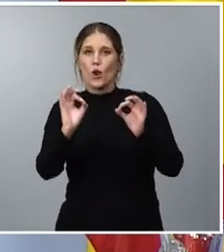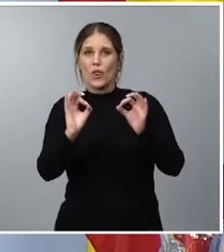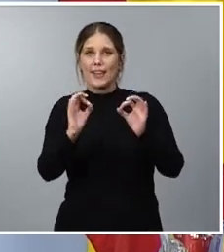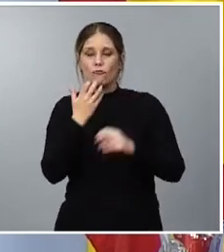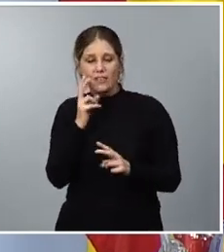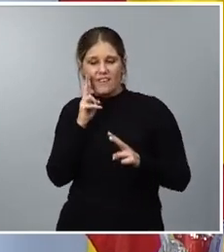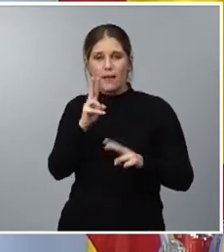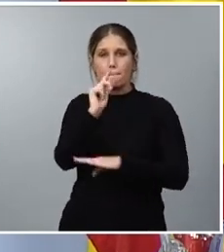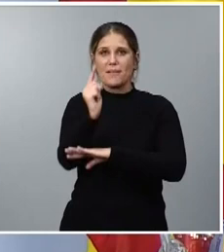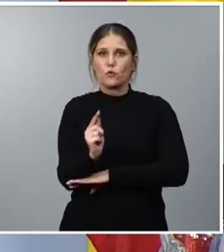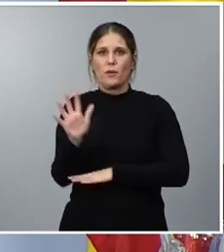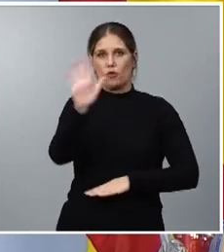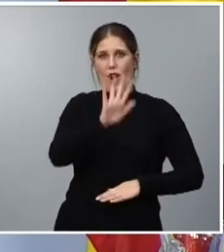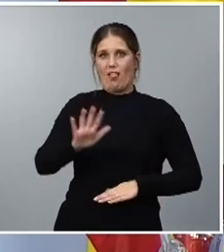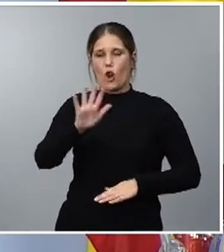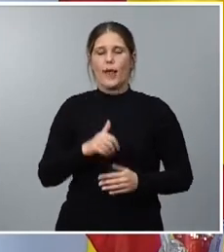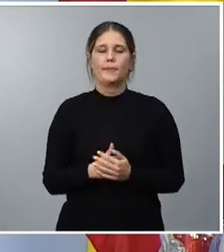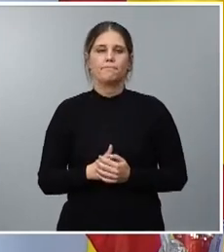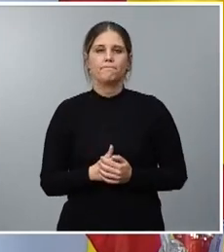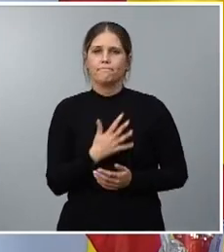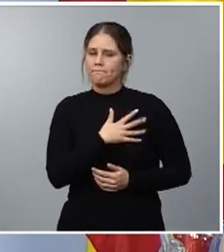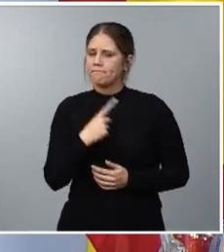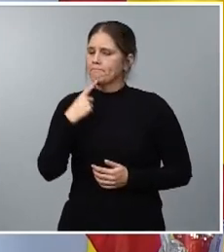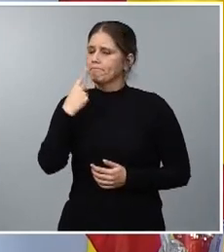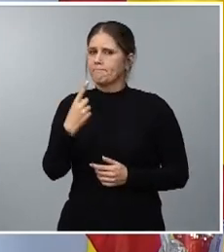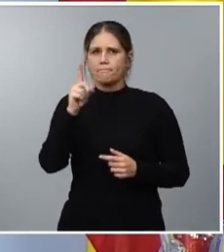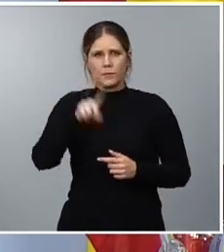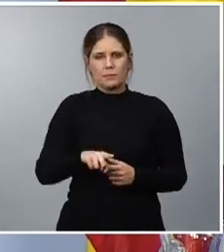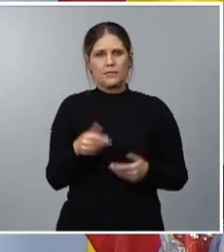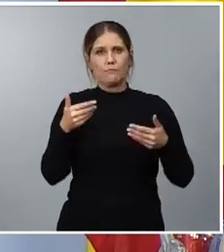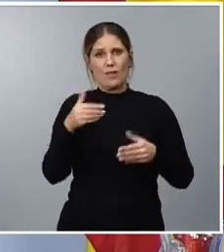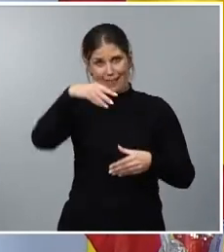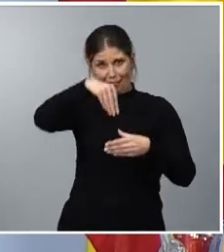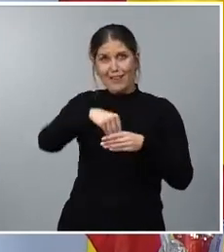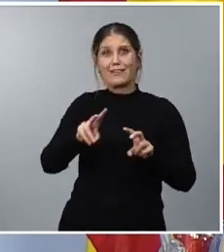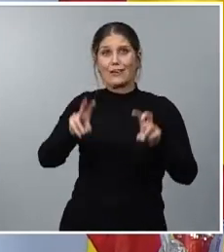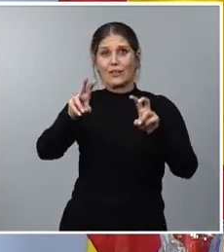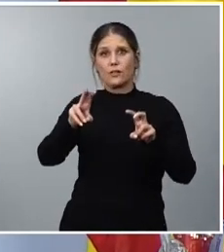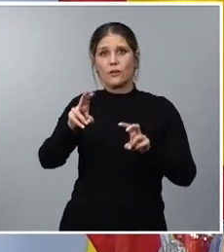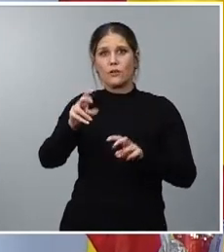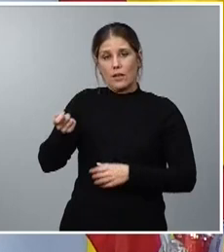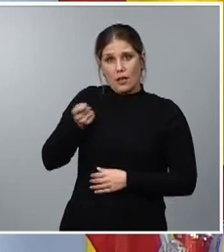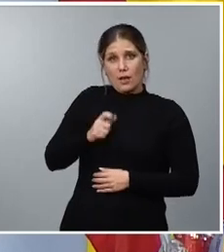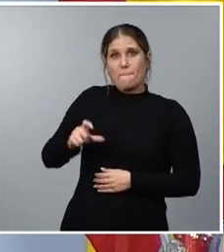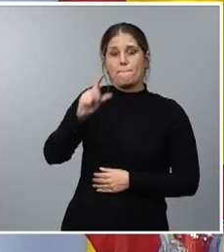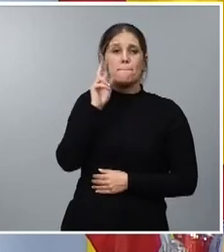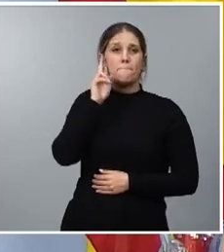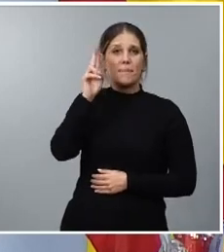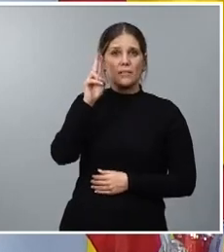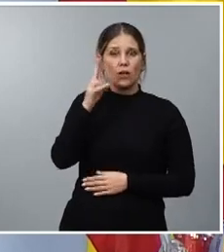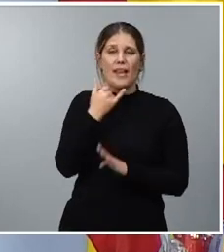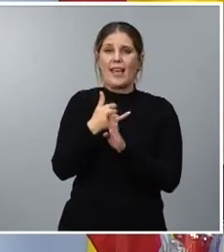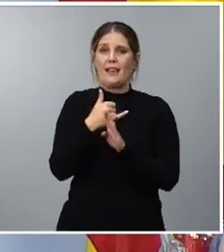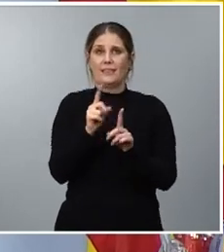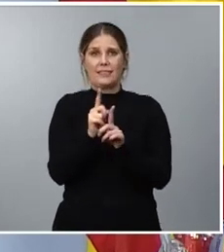el presupuesto nacional. Quiero destacar en este epígrafe el incremento de las pensiones de las clases pasivas y también